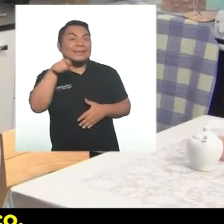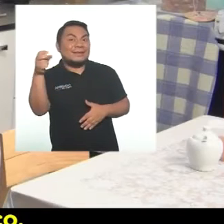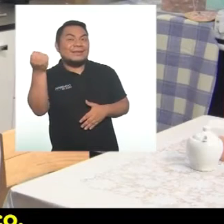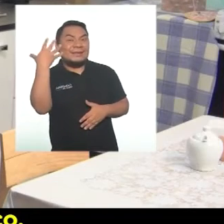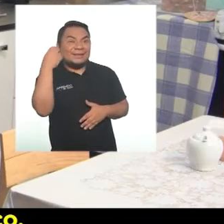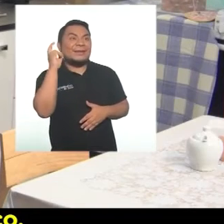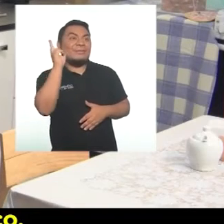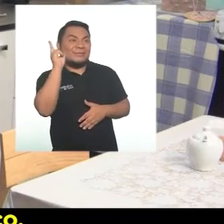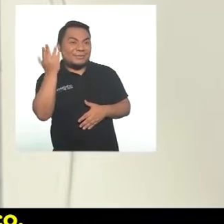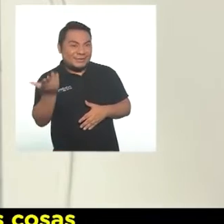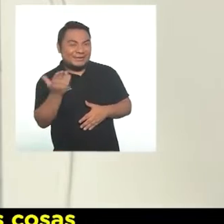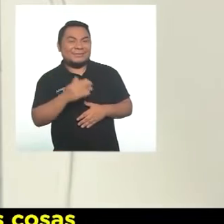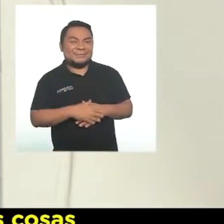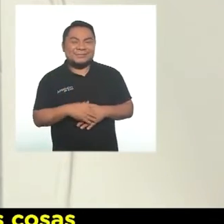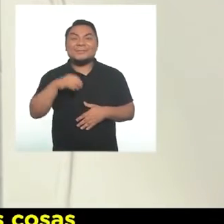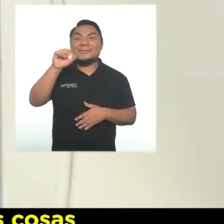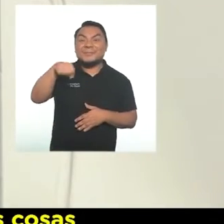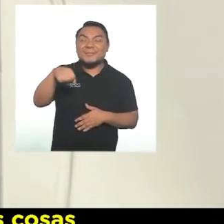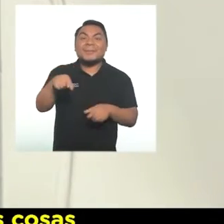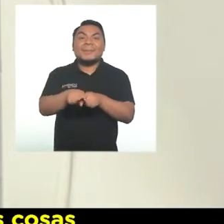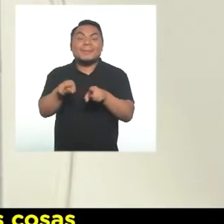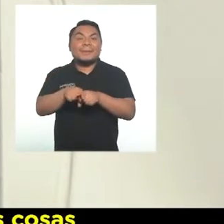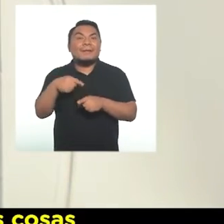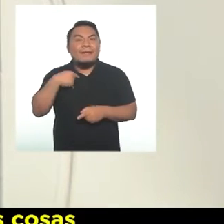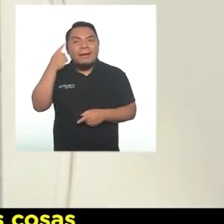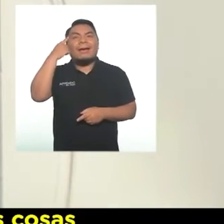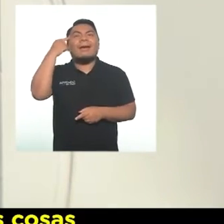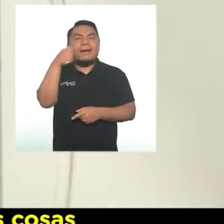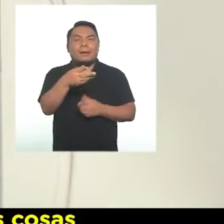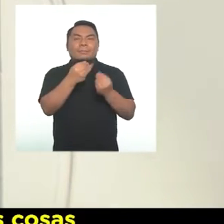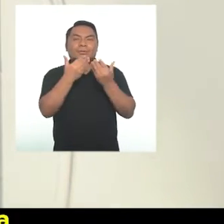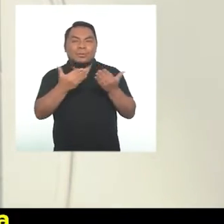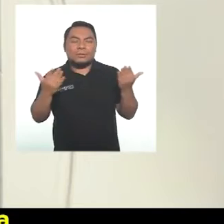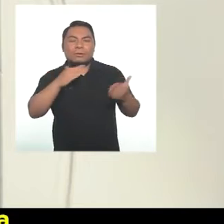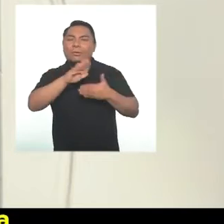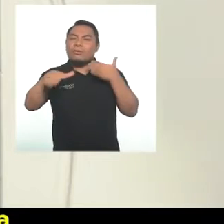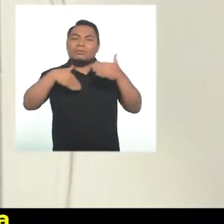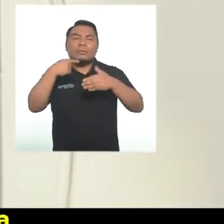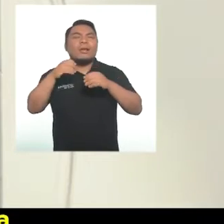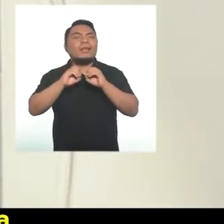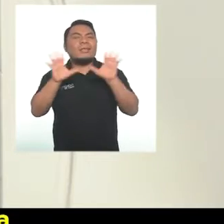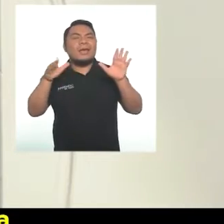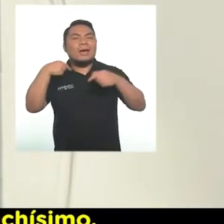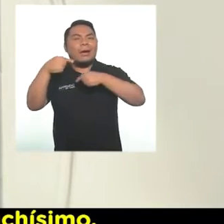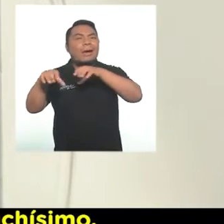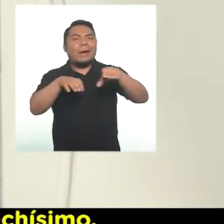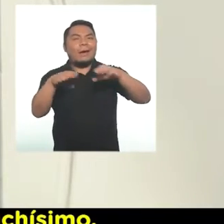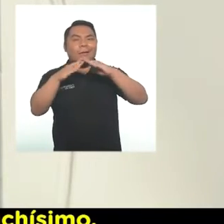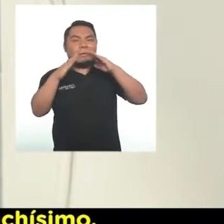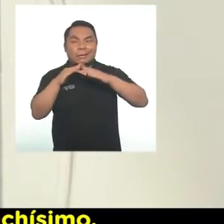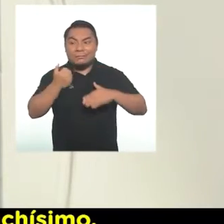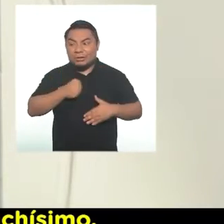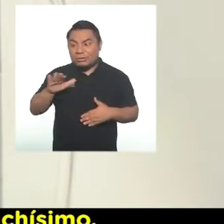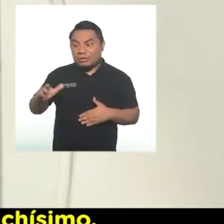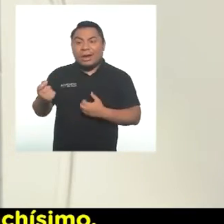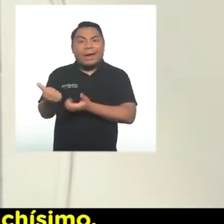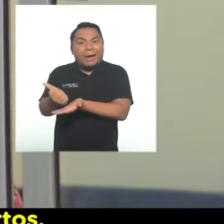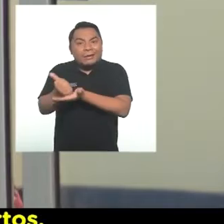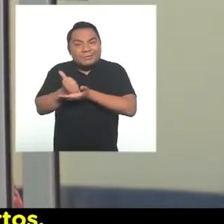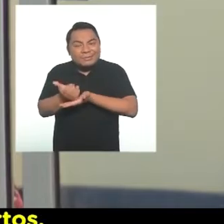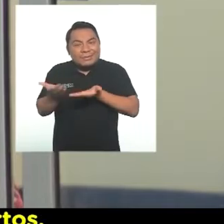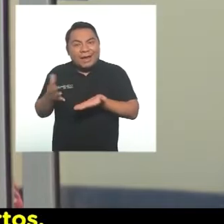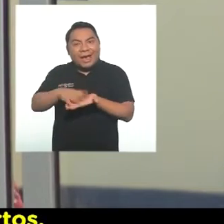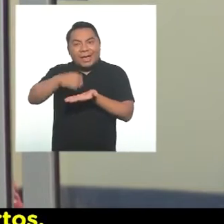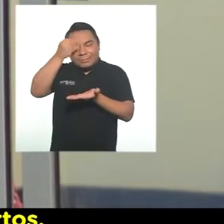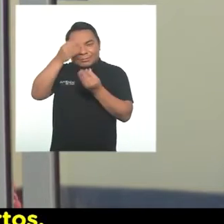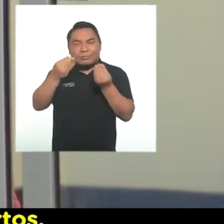eso decía un profesor de vinico. Sí, y además me di cuenta que hay muchas cosas que hacemos todos los días en la casa que pueden ayudar a mi hijita a aprender muchísimo,